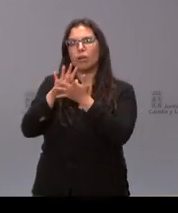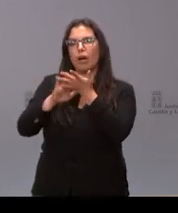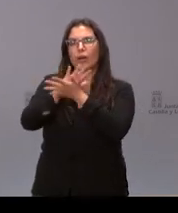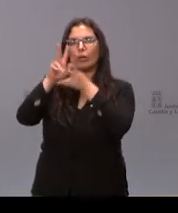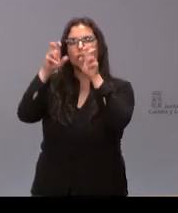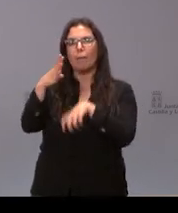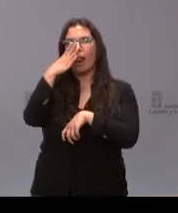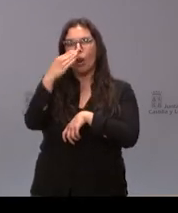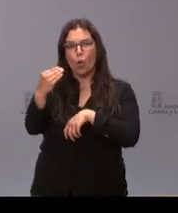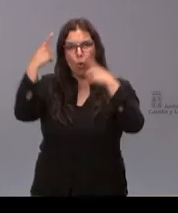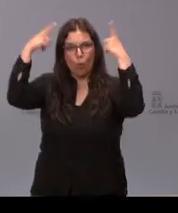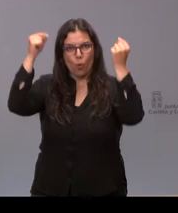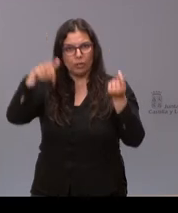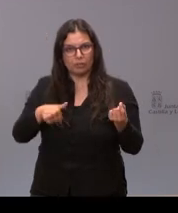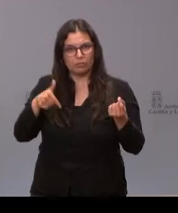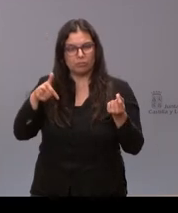consejo de gobierno después del